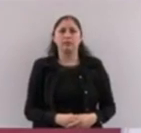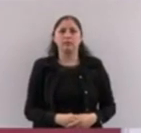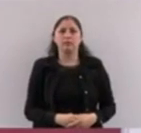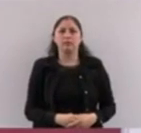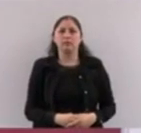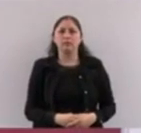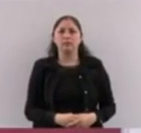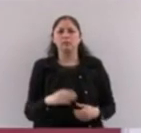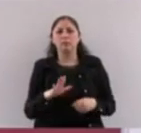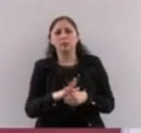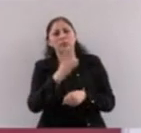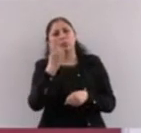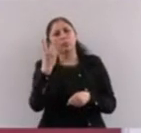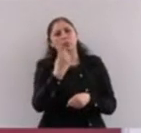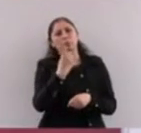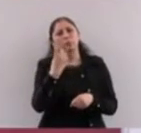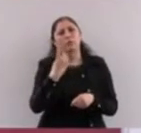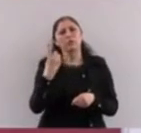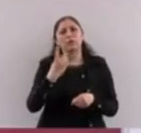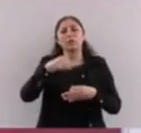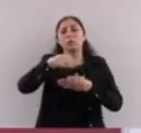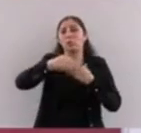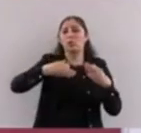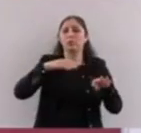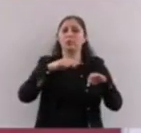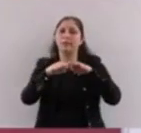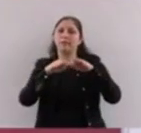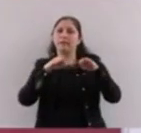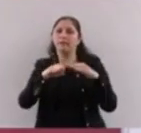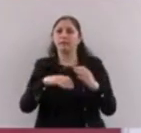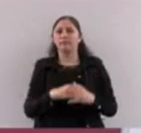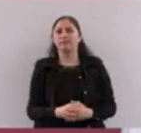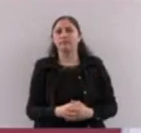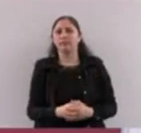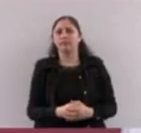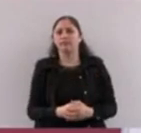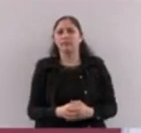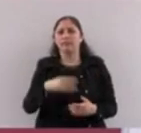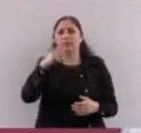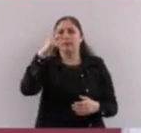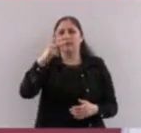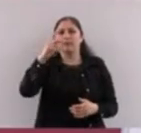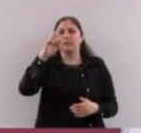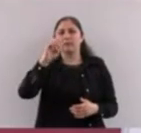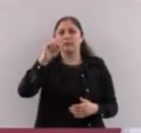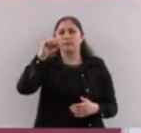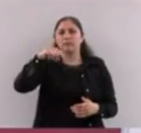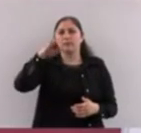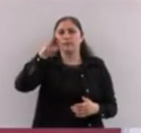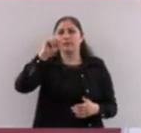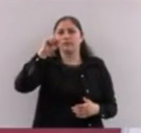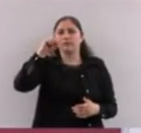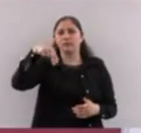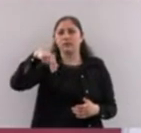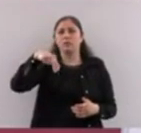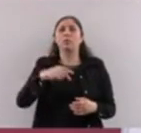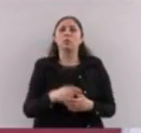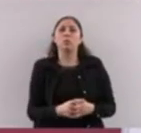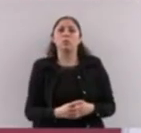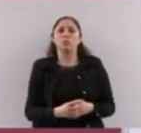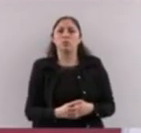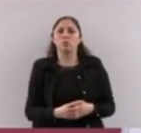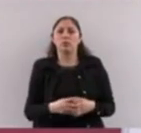todos han trabajado. Esta pensión es un reconocimiento y un